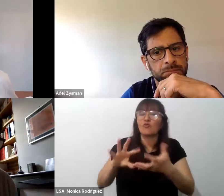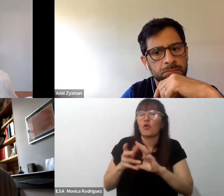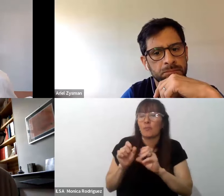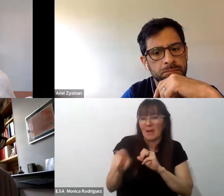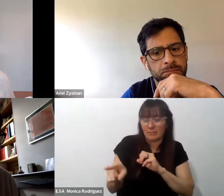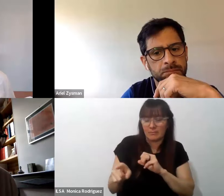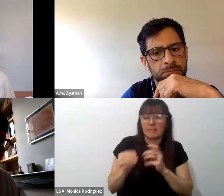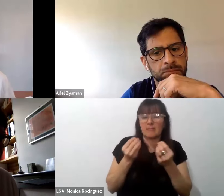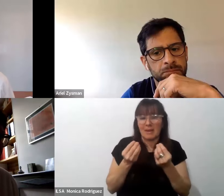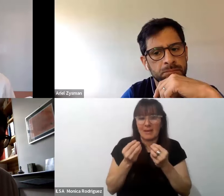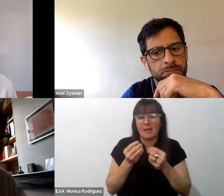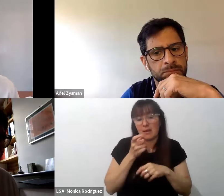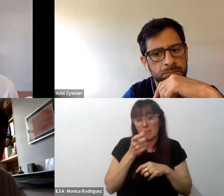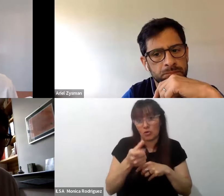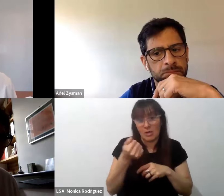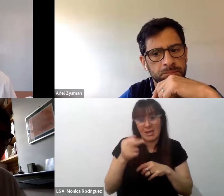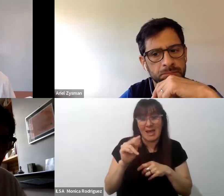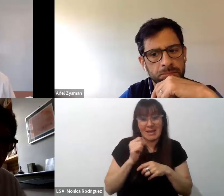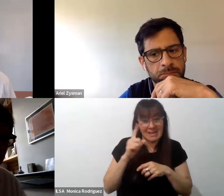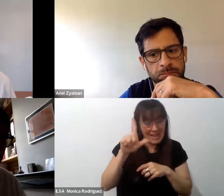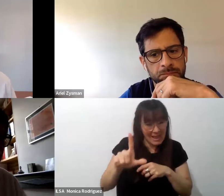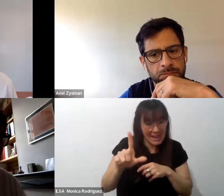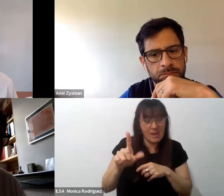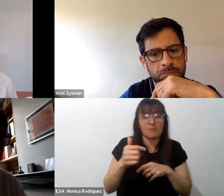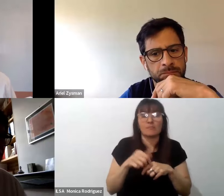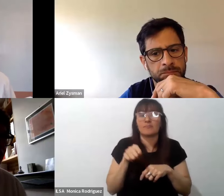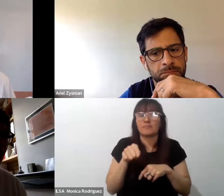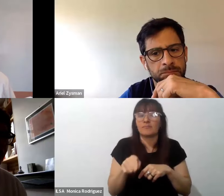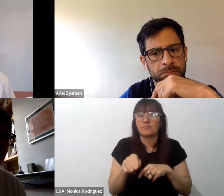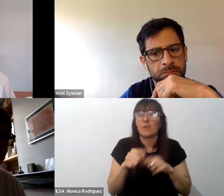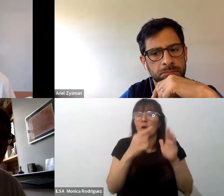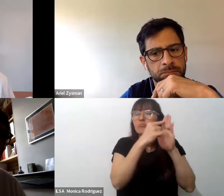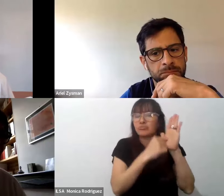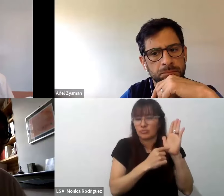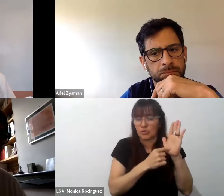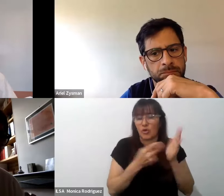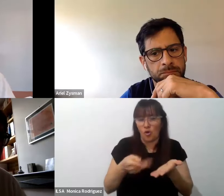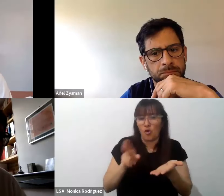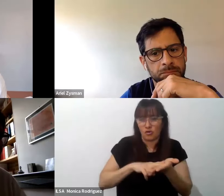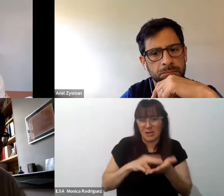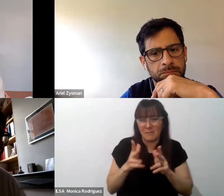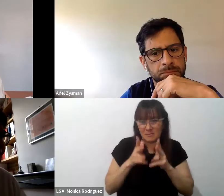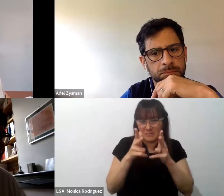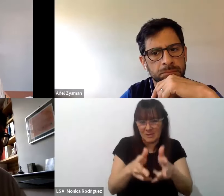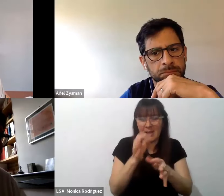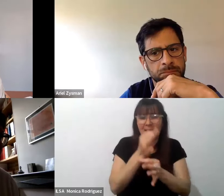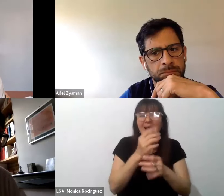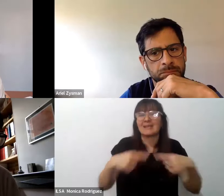responder a Ariel voy a retomar algunos puntos de características